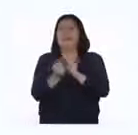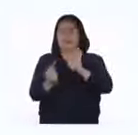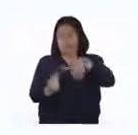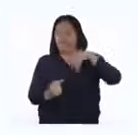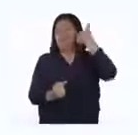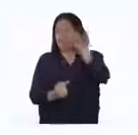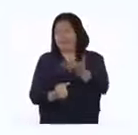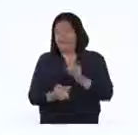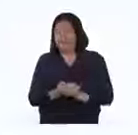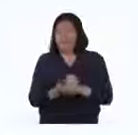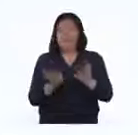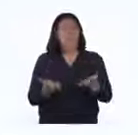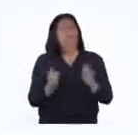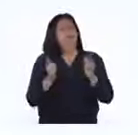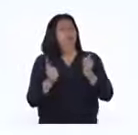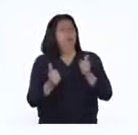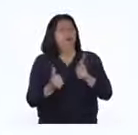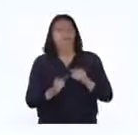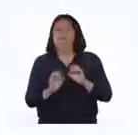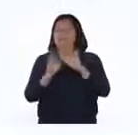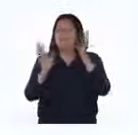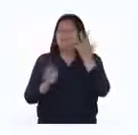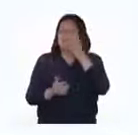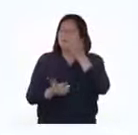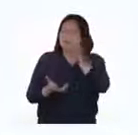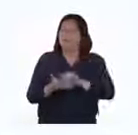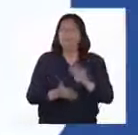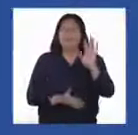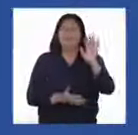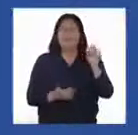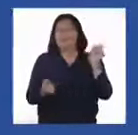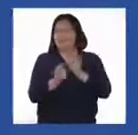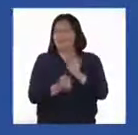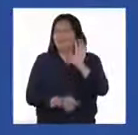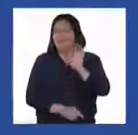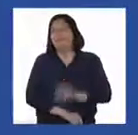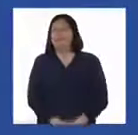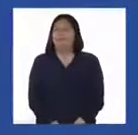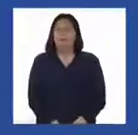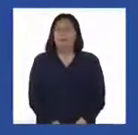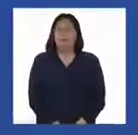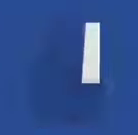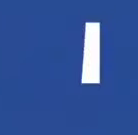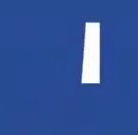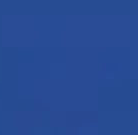próxima actividad. Que tengan un muy bonito día. Nos vemos. Hasta la próxima. ¡Gracias!